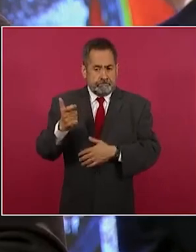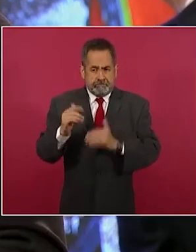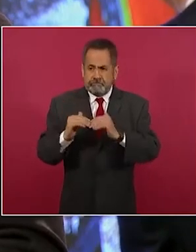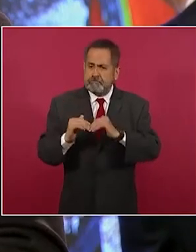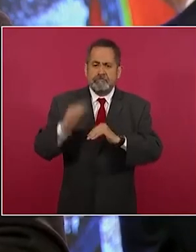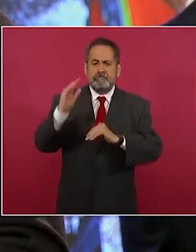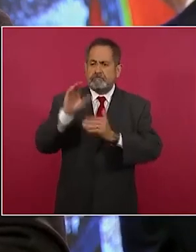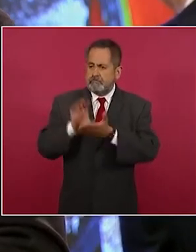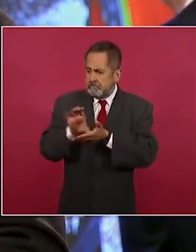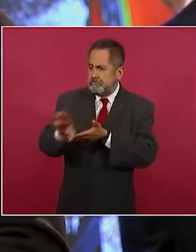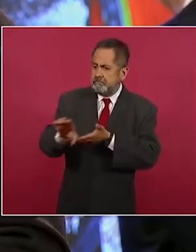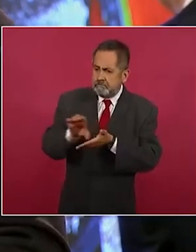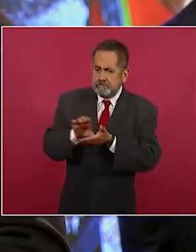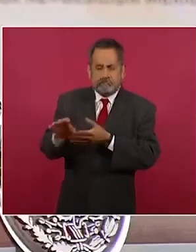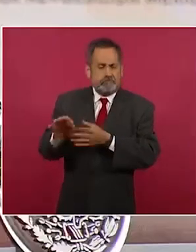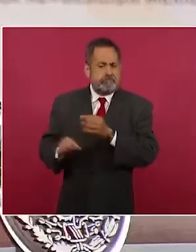proyecto.